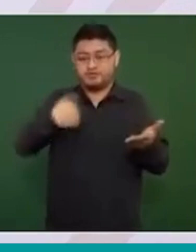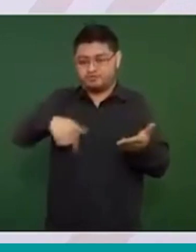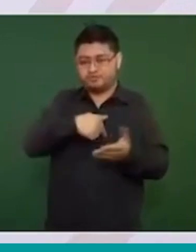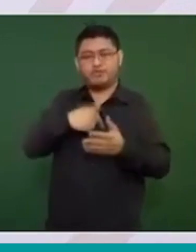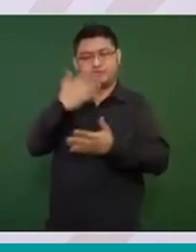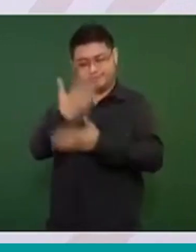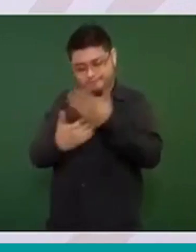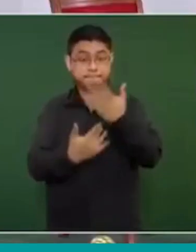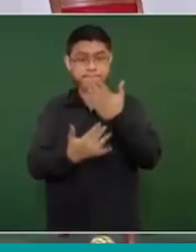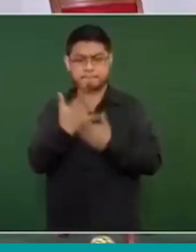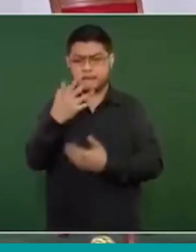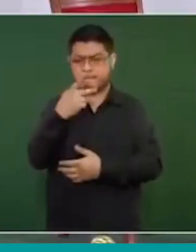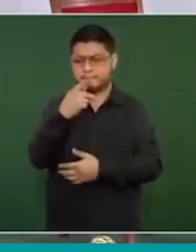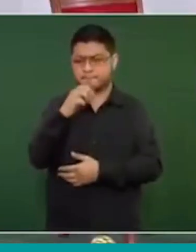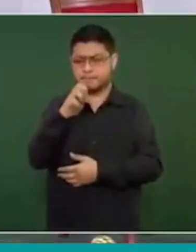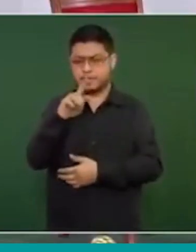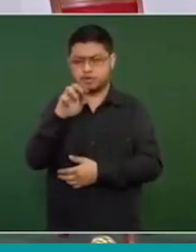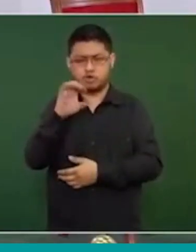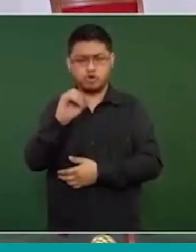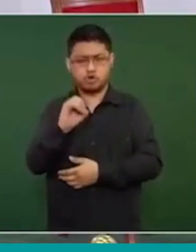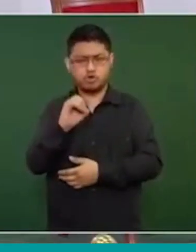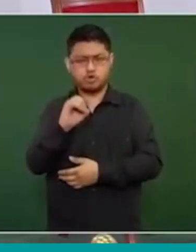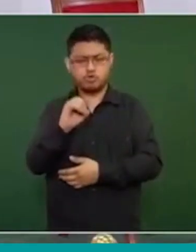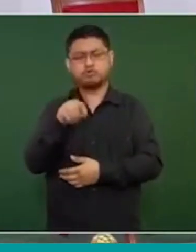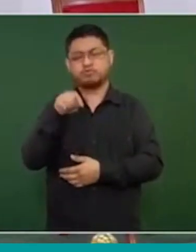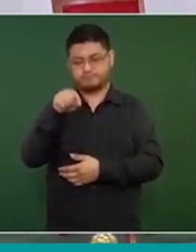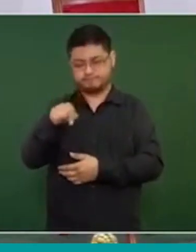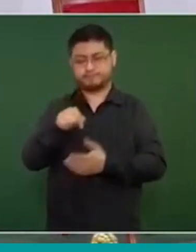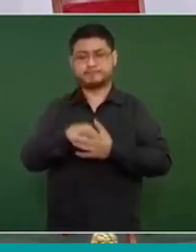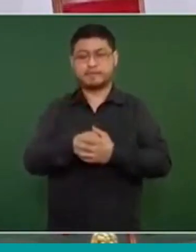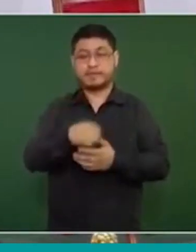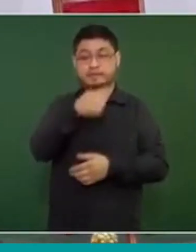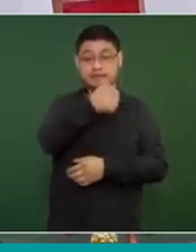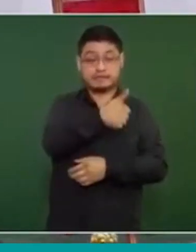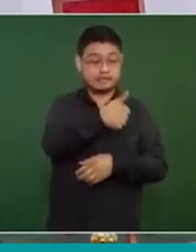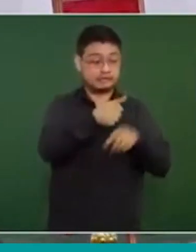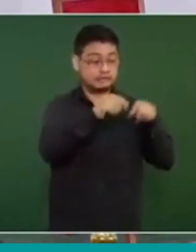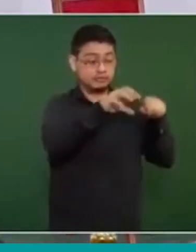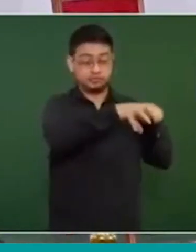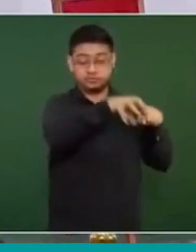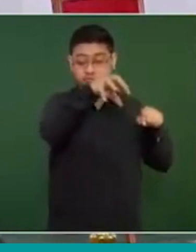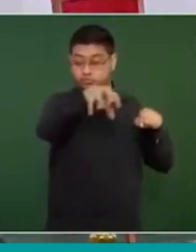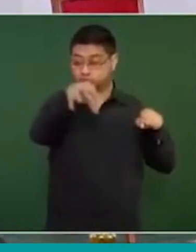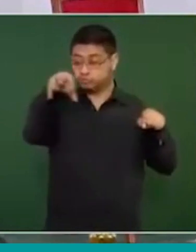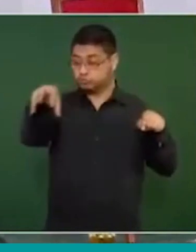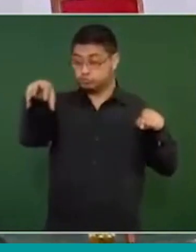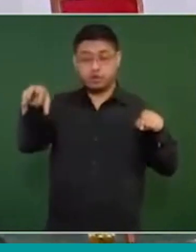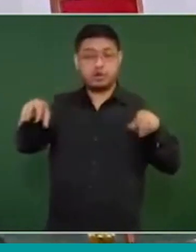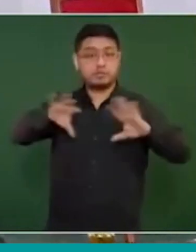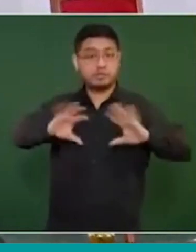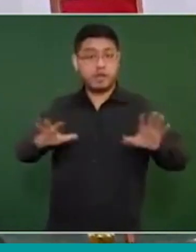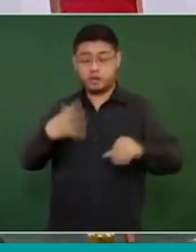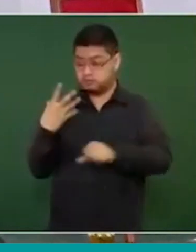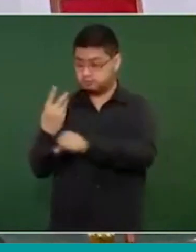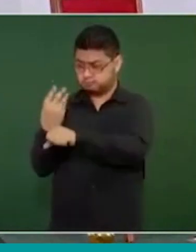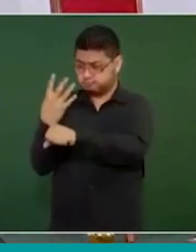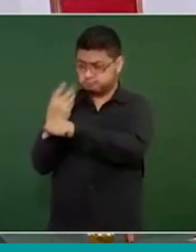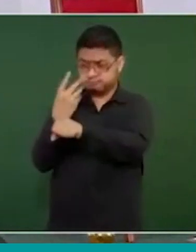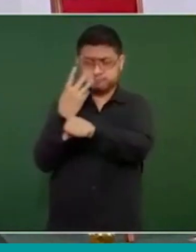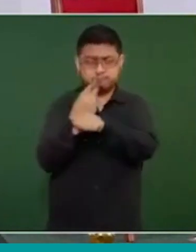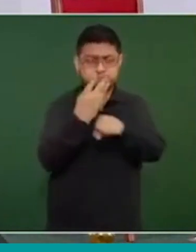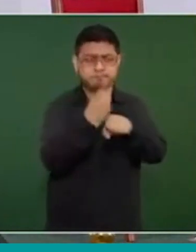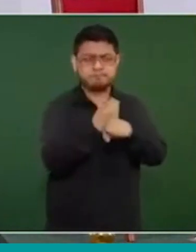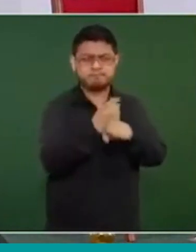barriles diarios. Las 6 refinerías que heredamos han sido reparadas y han recibido mantenimiento